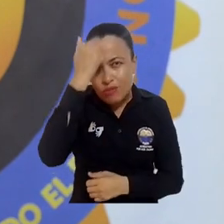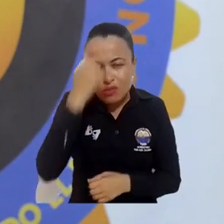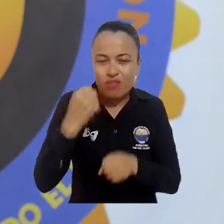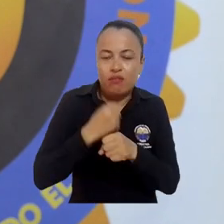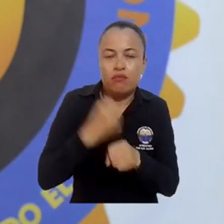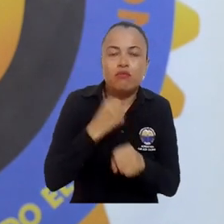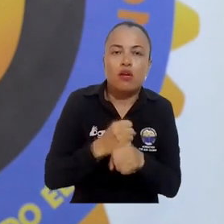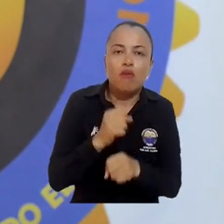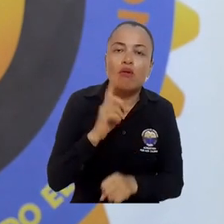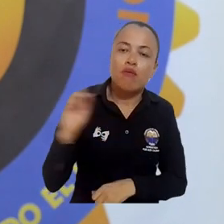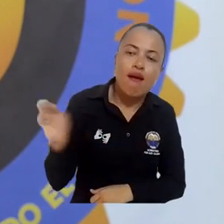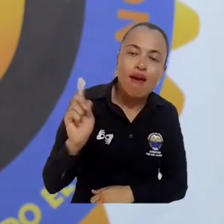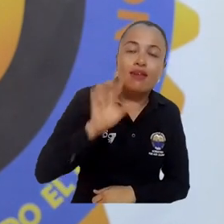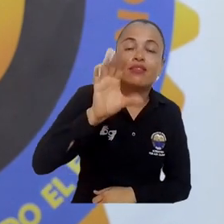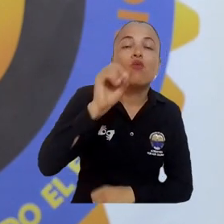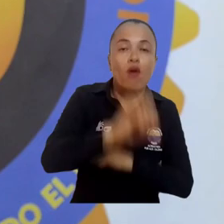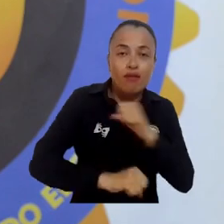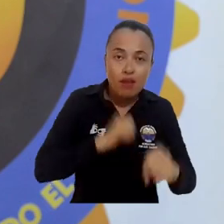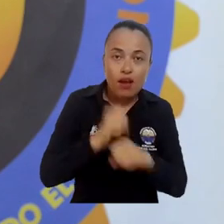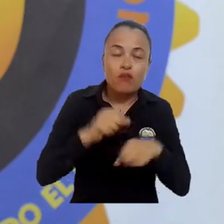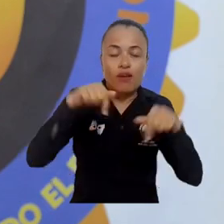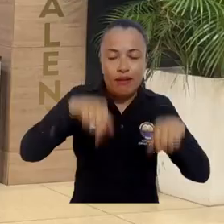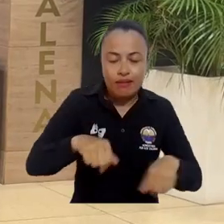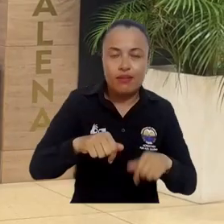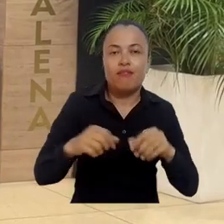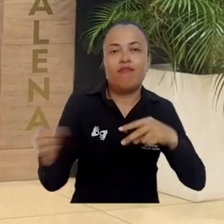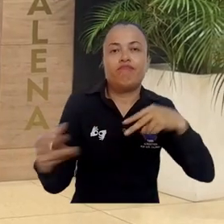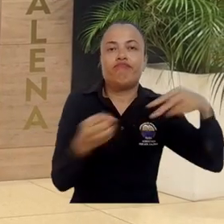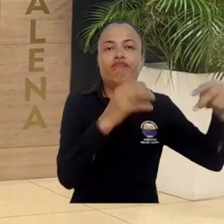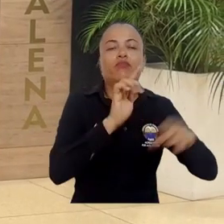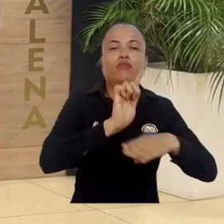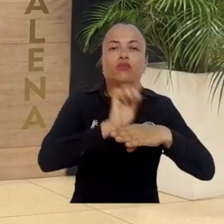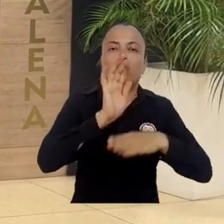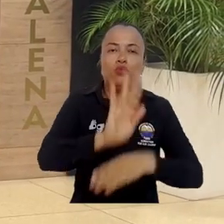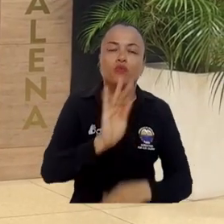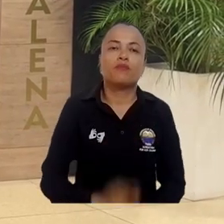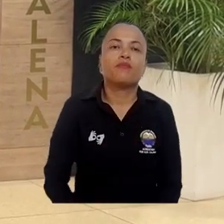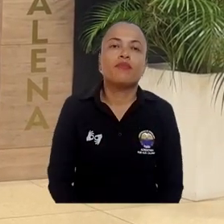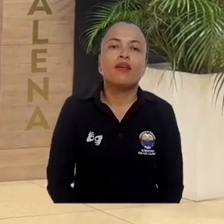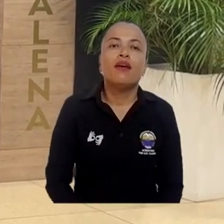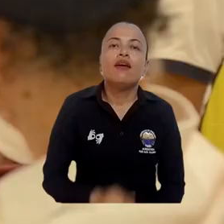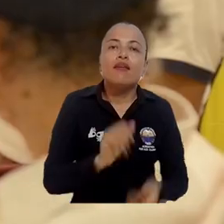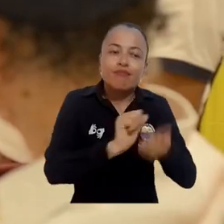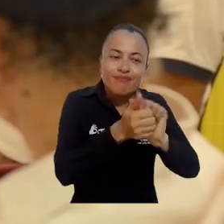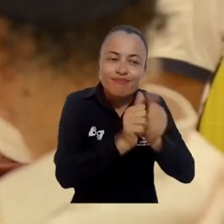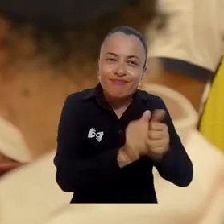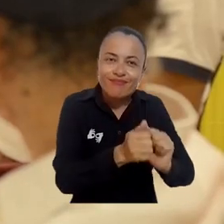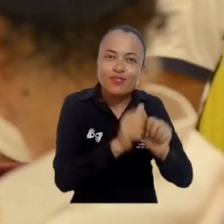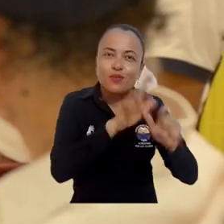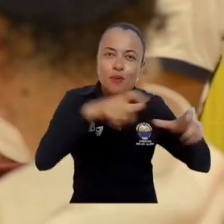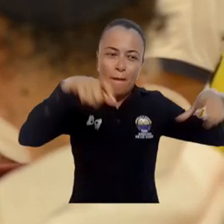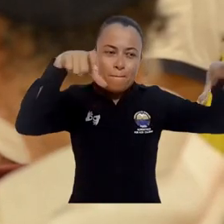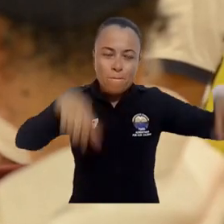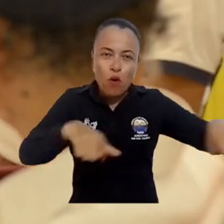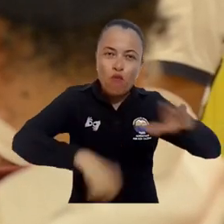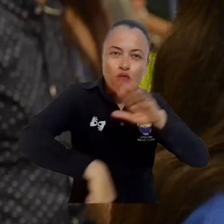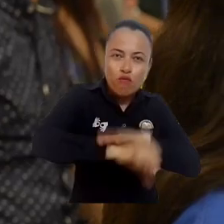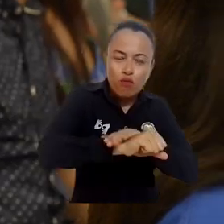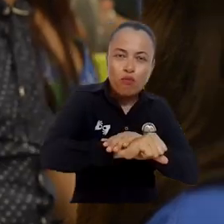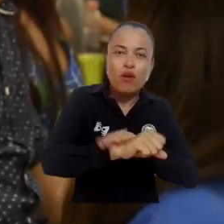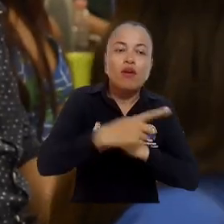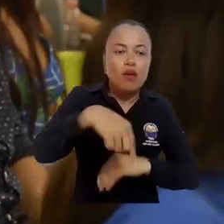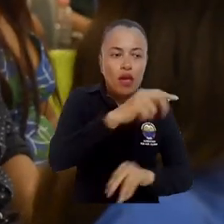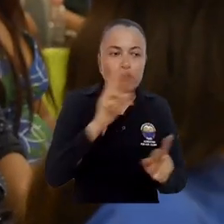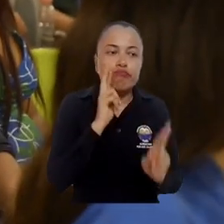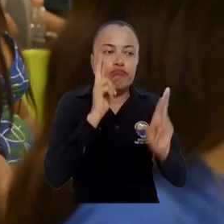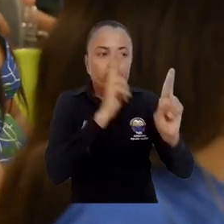años que hemos vivido aquí en la Facultad de Educación. Los mejores equipos y deportistas durante el torneo de fútbol sala de los 50 años de